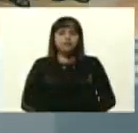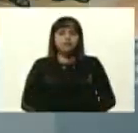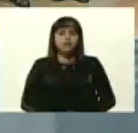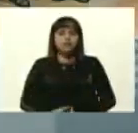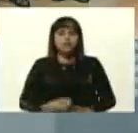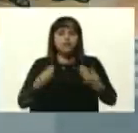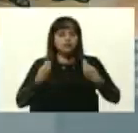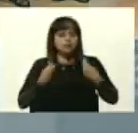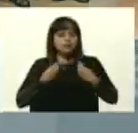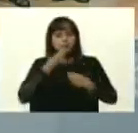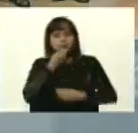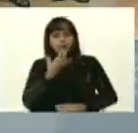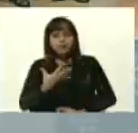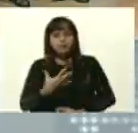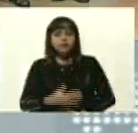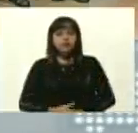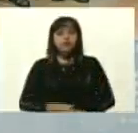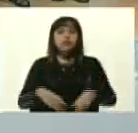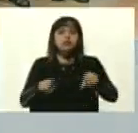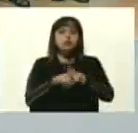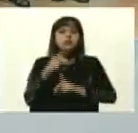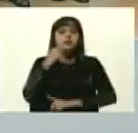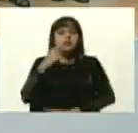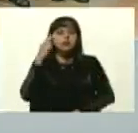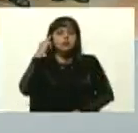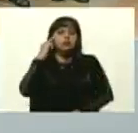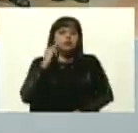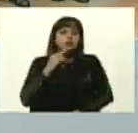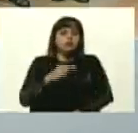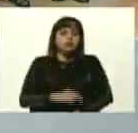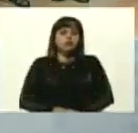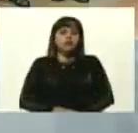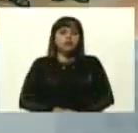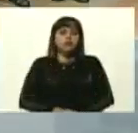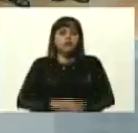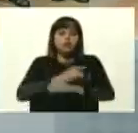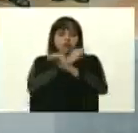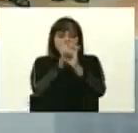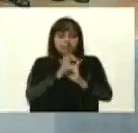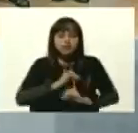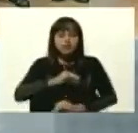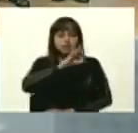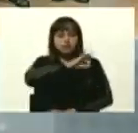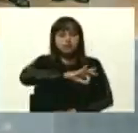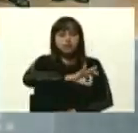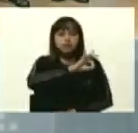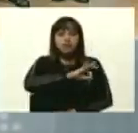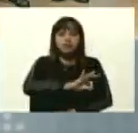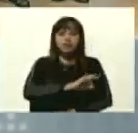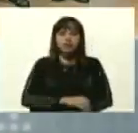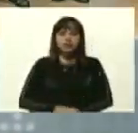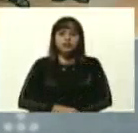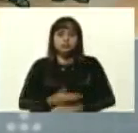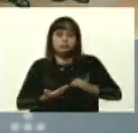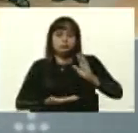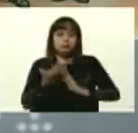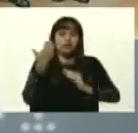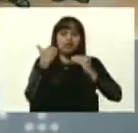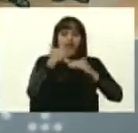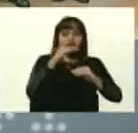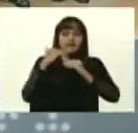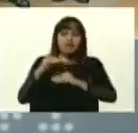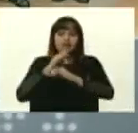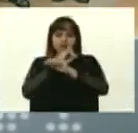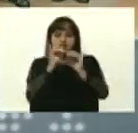viviendo, como diría Bolívar, de la felicidad social, el máximo nivel de la